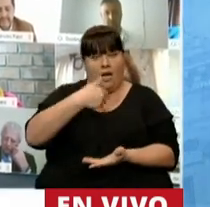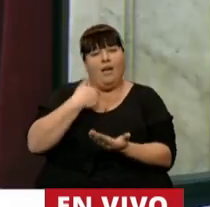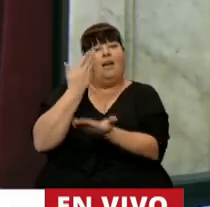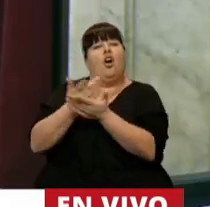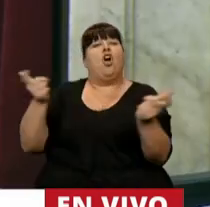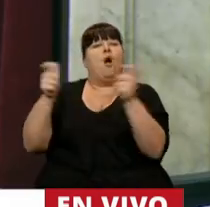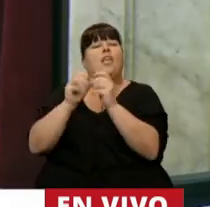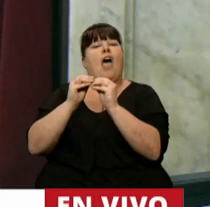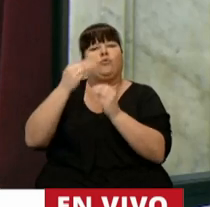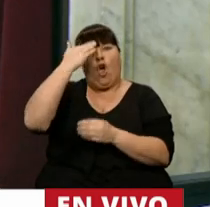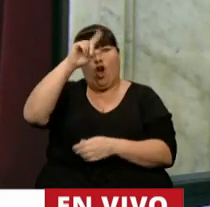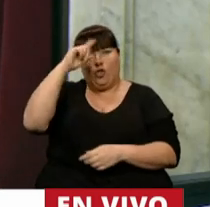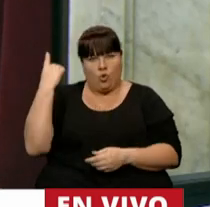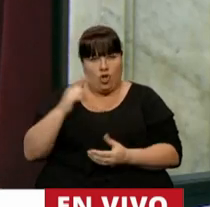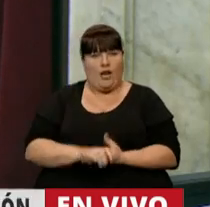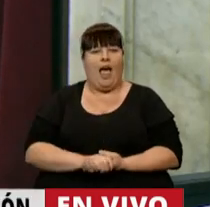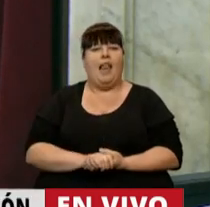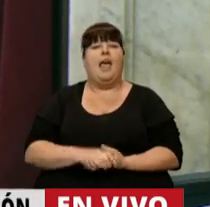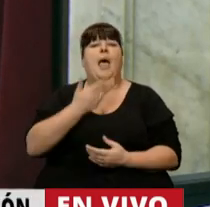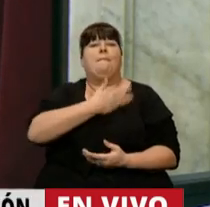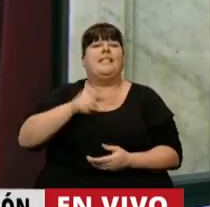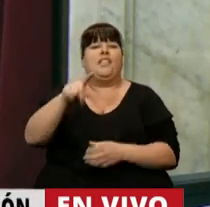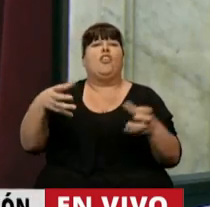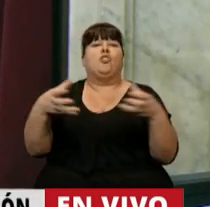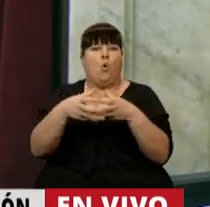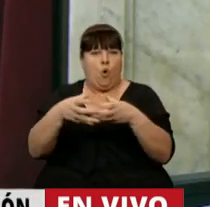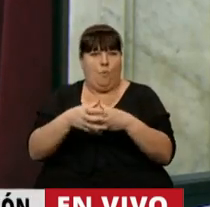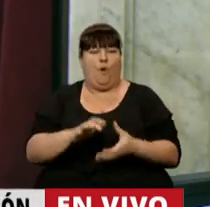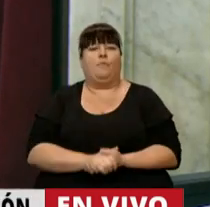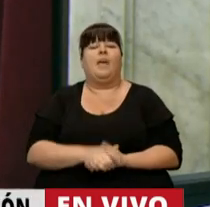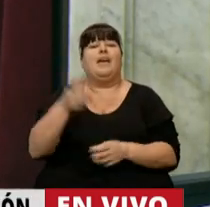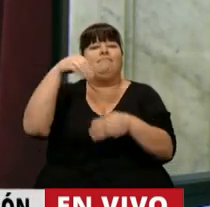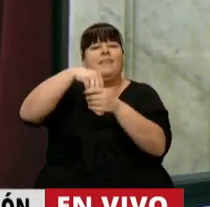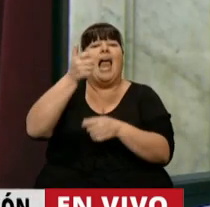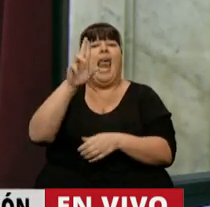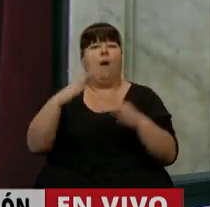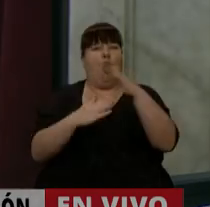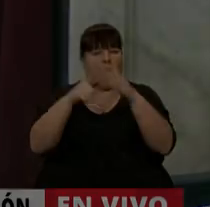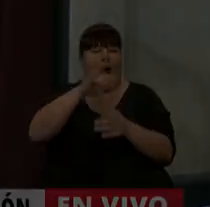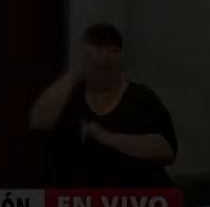a la Comisión de Asuntos Constitucionales y a los presidentes de sus bloques, que son los que integran labor parlamentaria, para que lo informen.